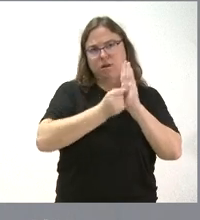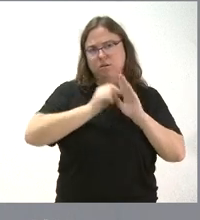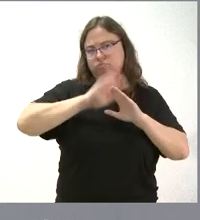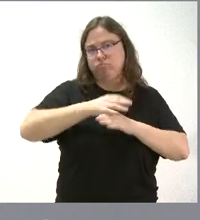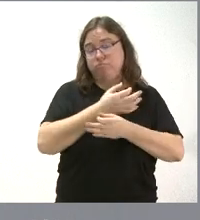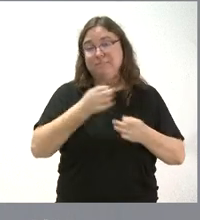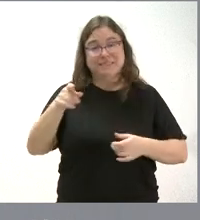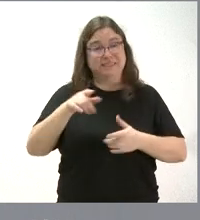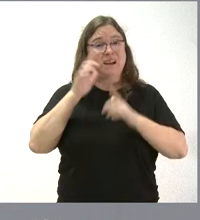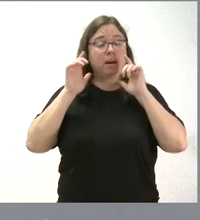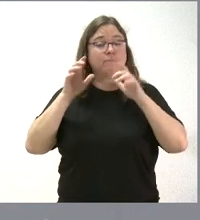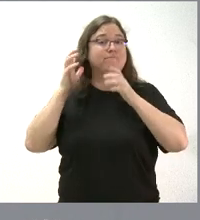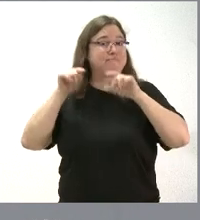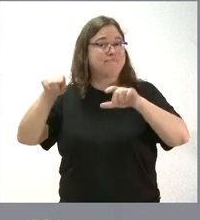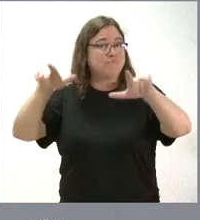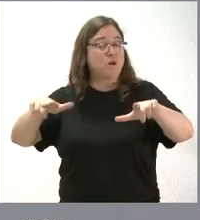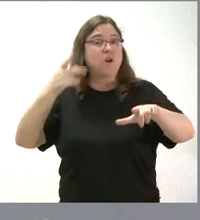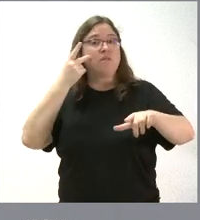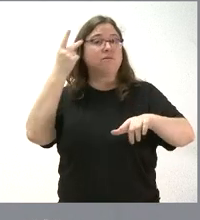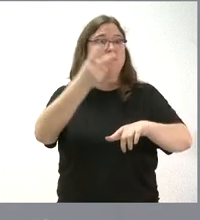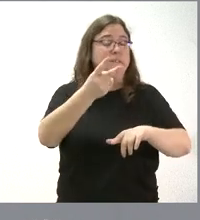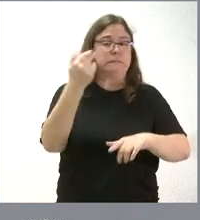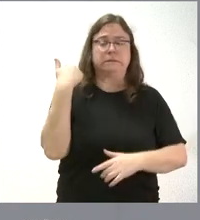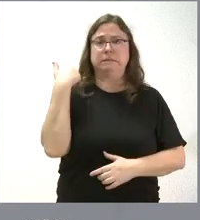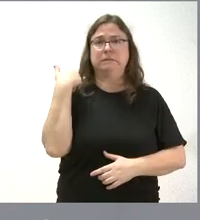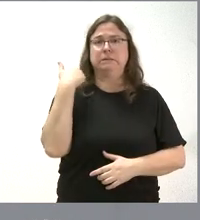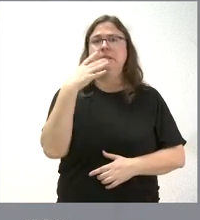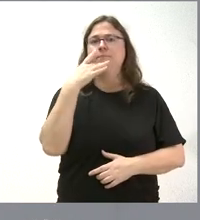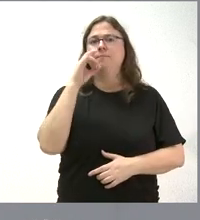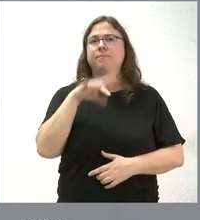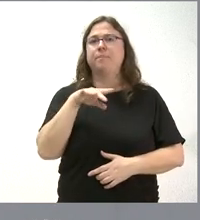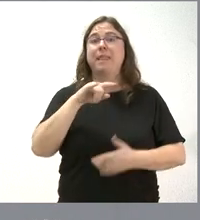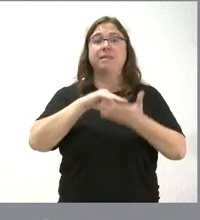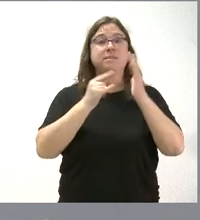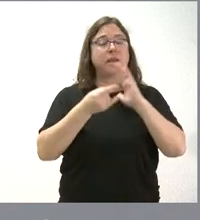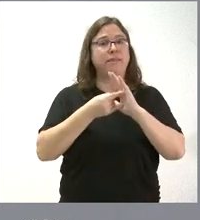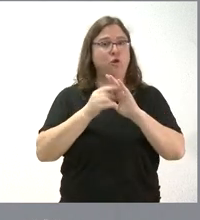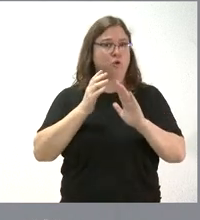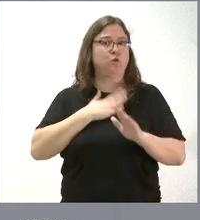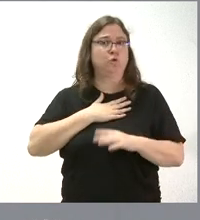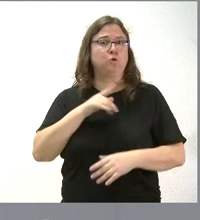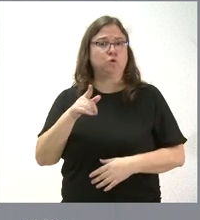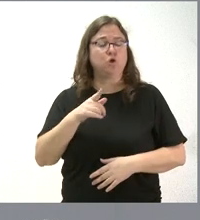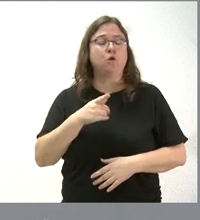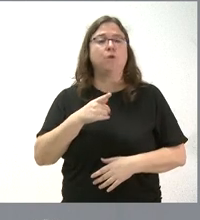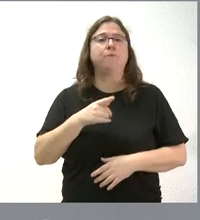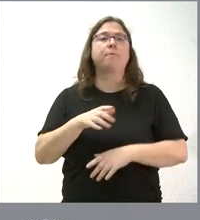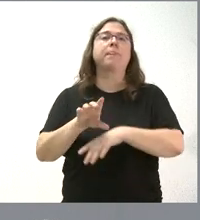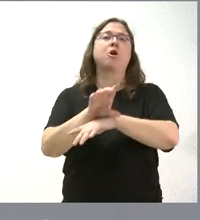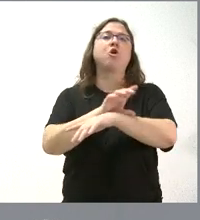explotación en concreto que usted plantea fue objeto de una visita reciente por parte de los técnicos de la Consejería de